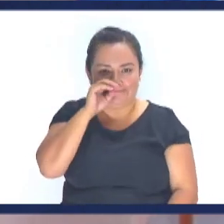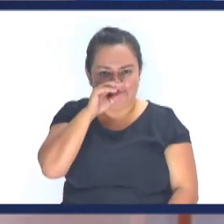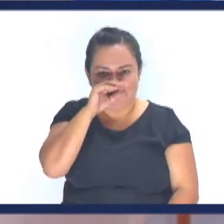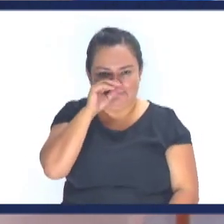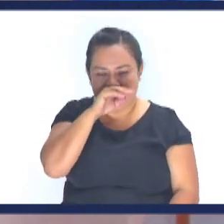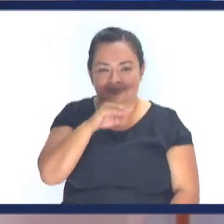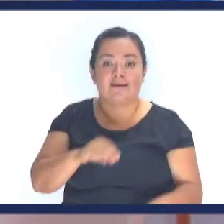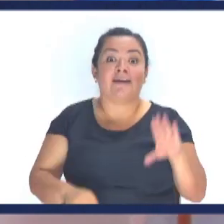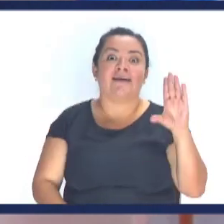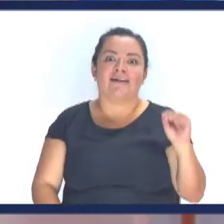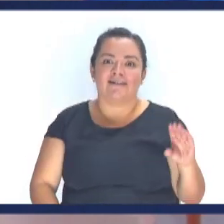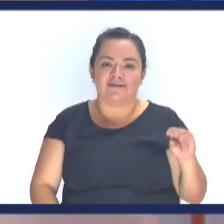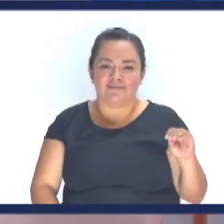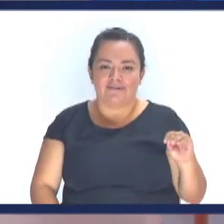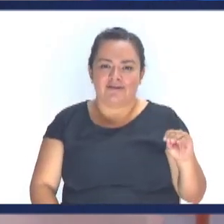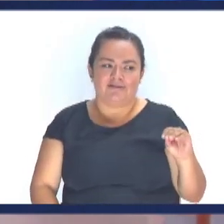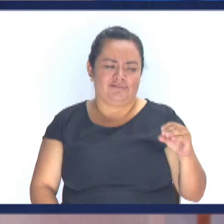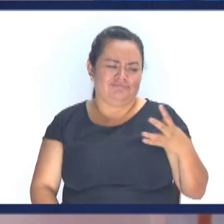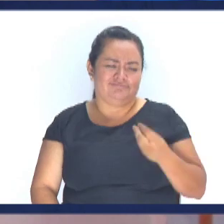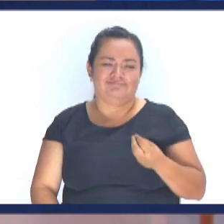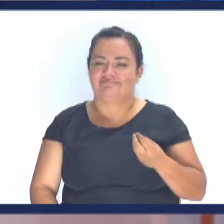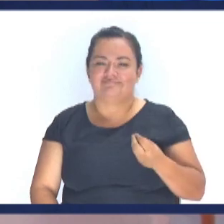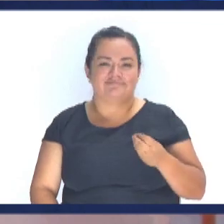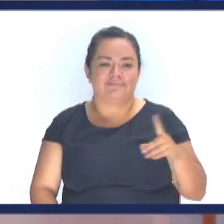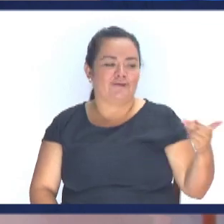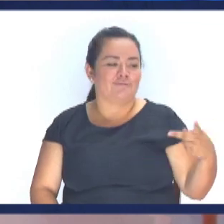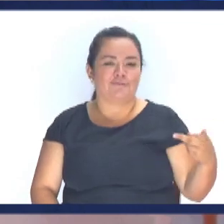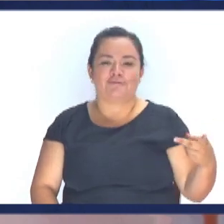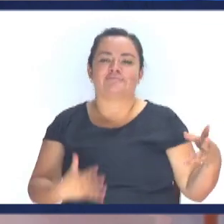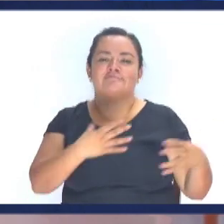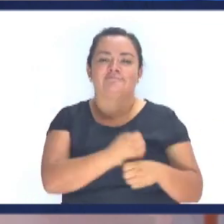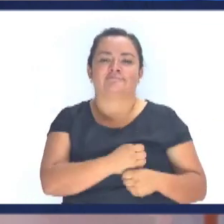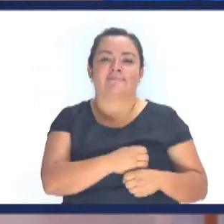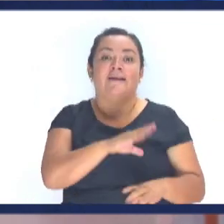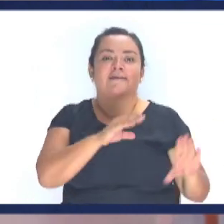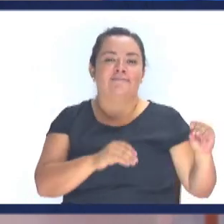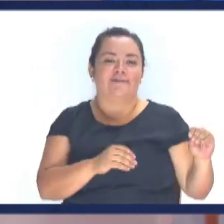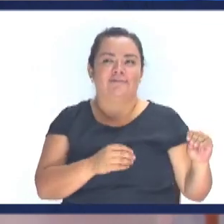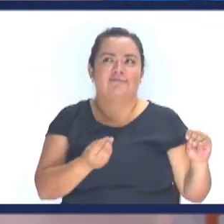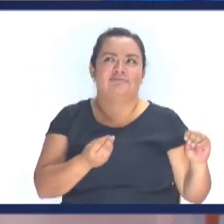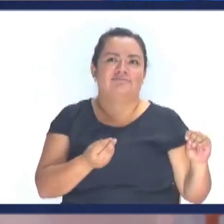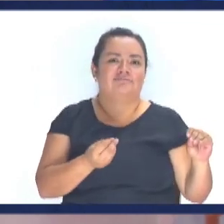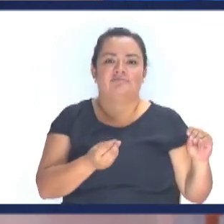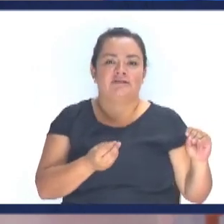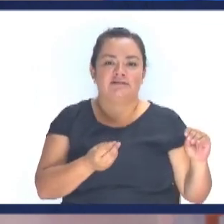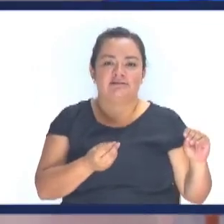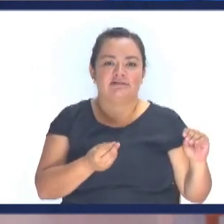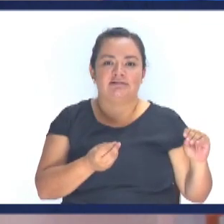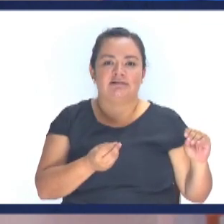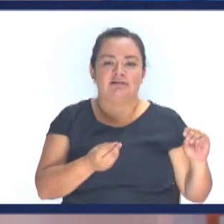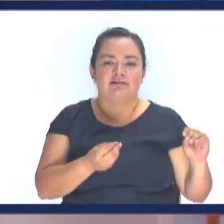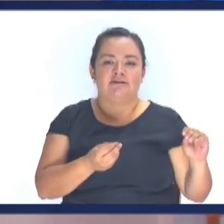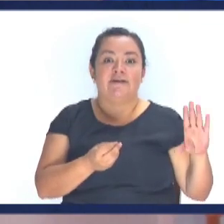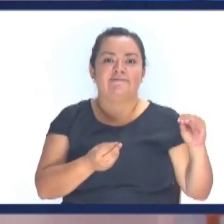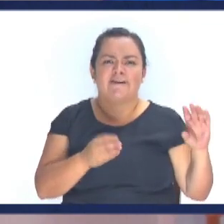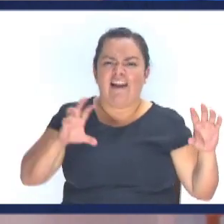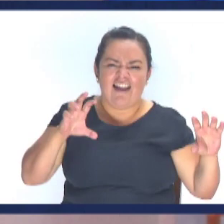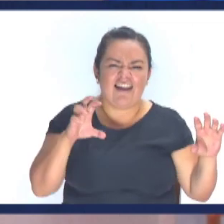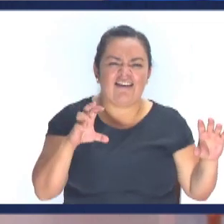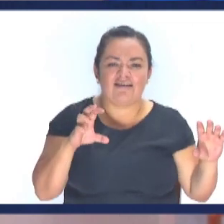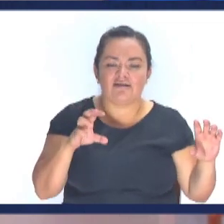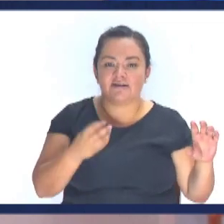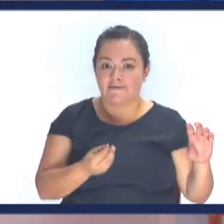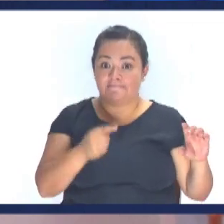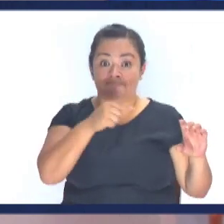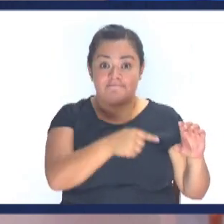pasó? El perro Él ya le perdió el miedo Los dos se perdieron el miedo Porque el perro ladra Porque tiene miedo El perro ataca Porque tiene